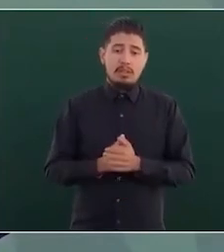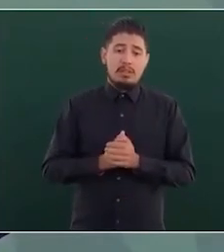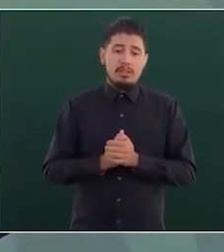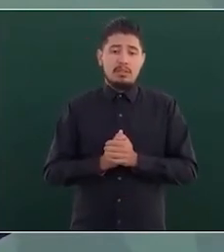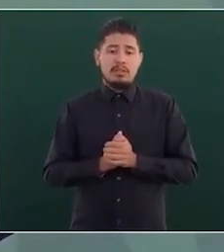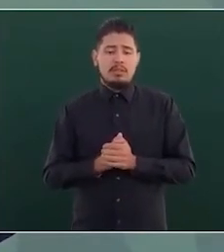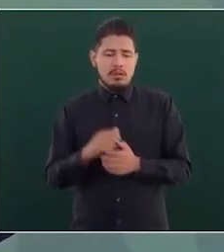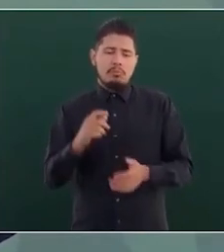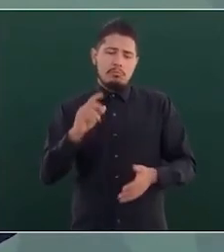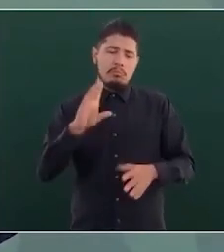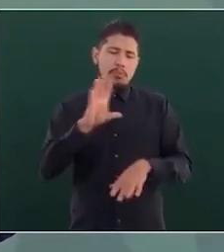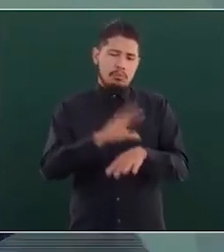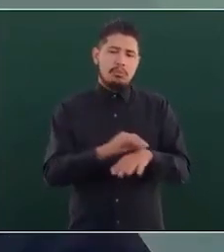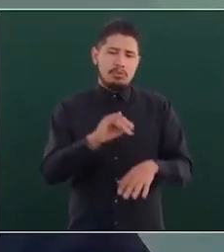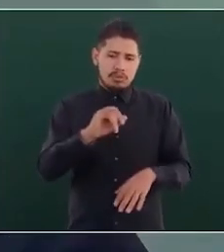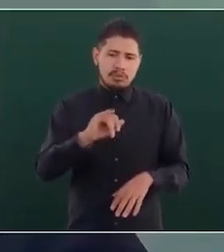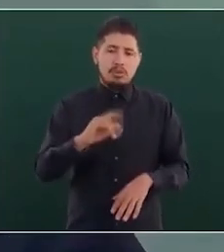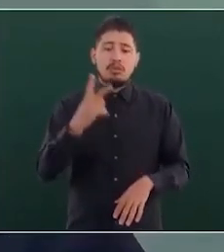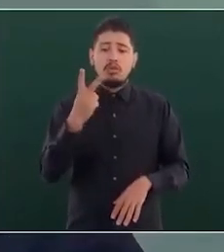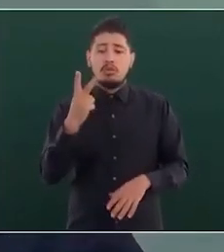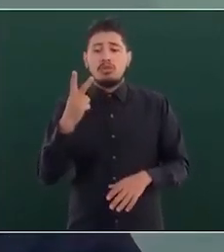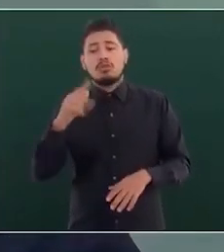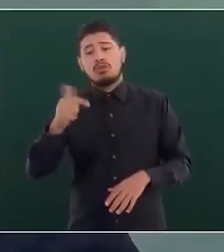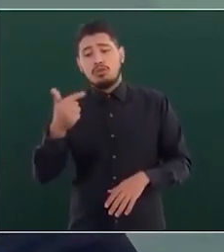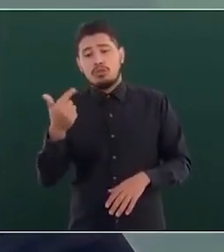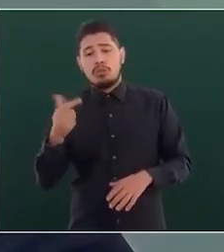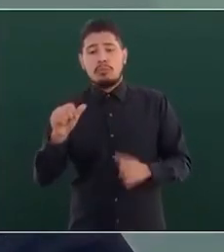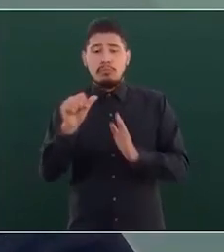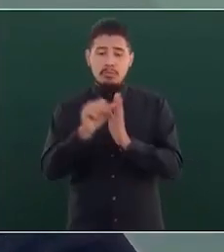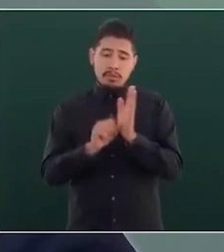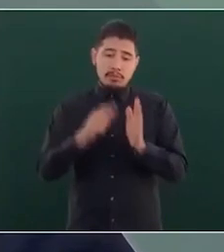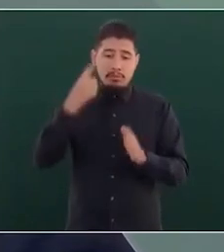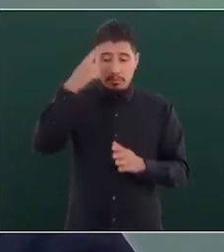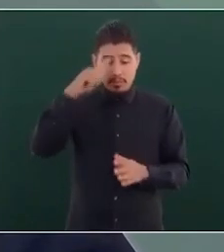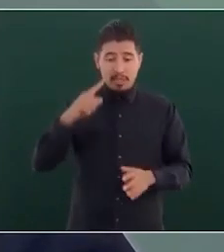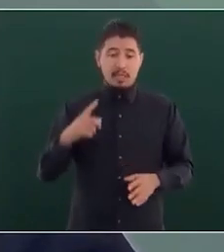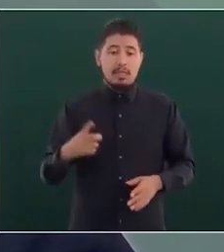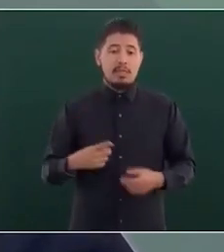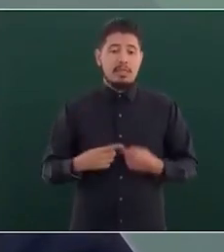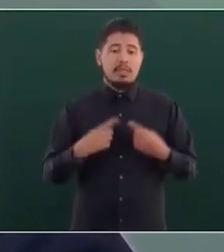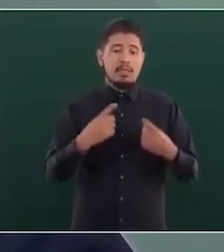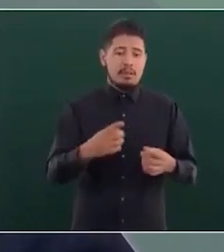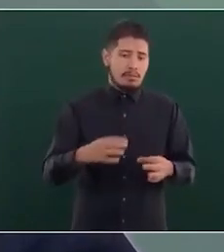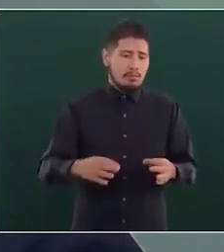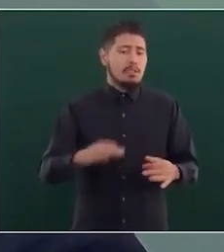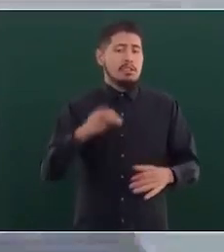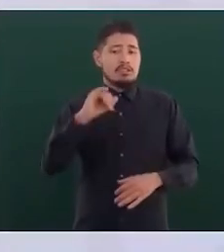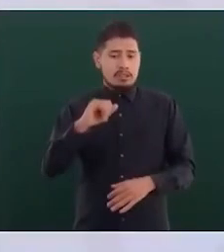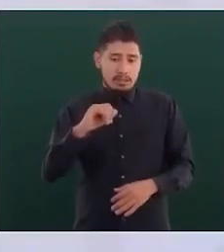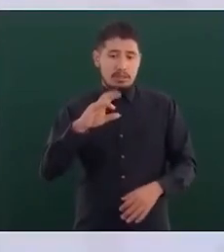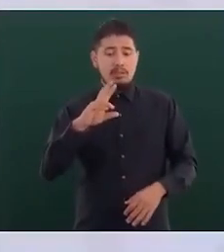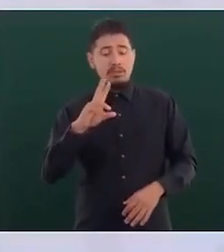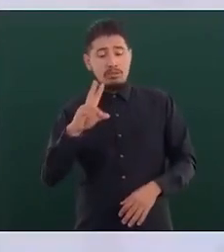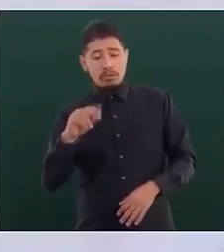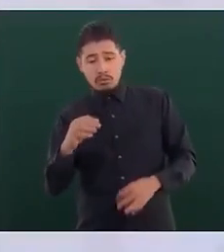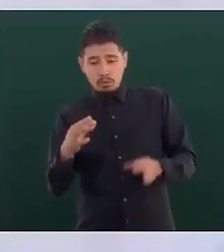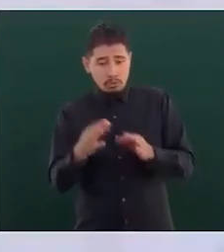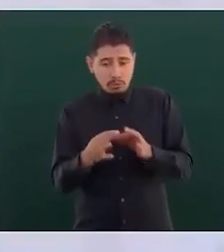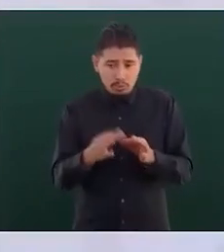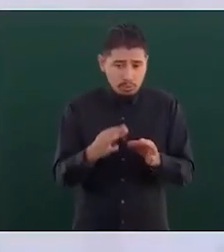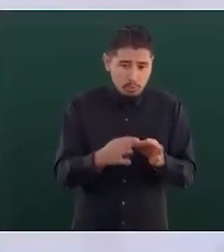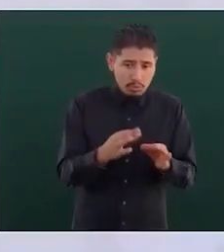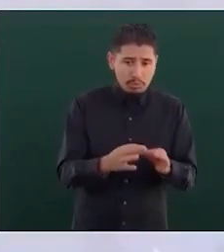provisional y tendrá hasta 12 meses para otorgar una autorización definitiva si en ese plazo no cumples